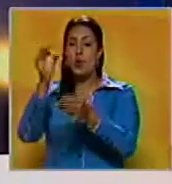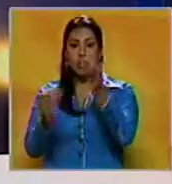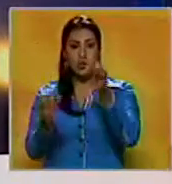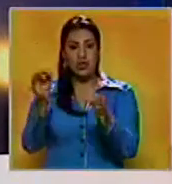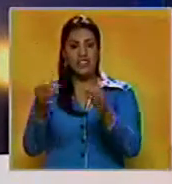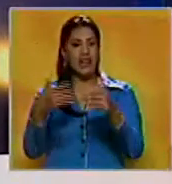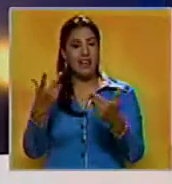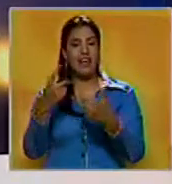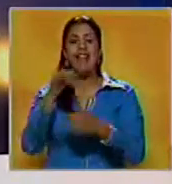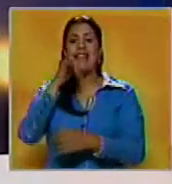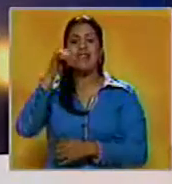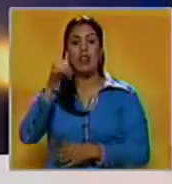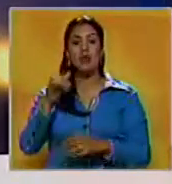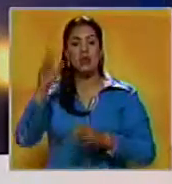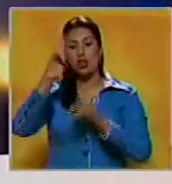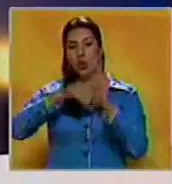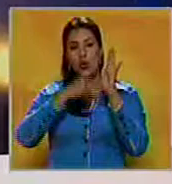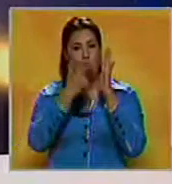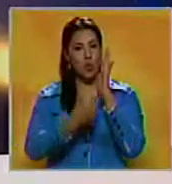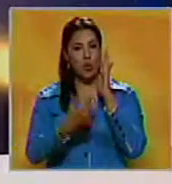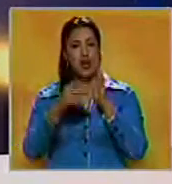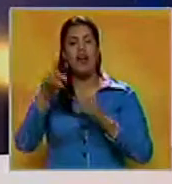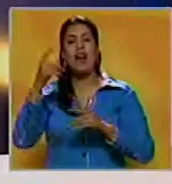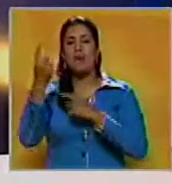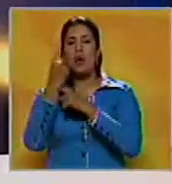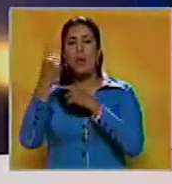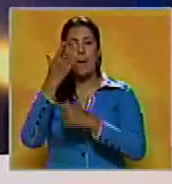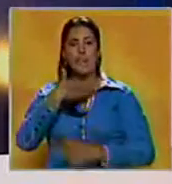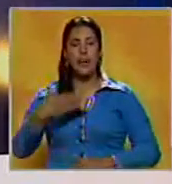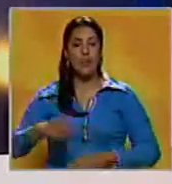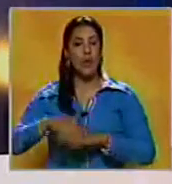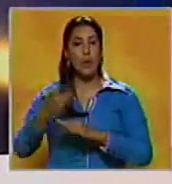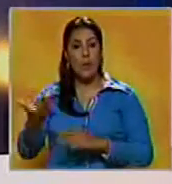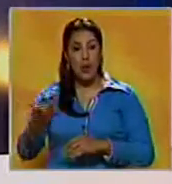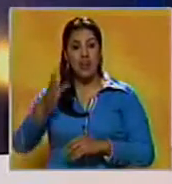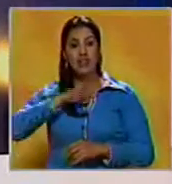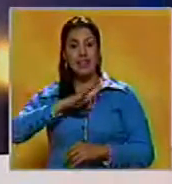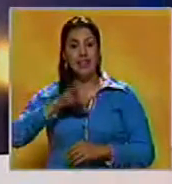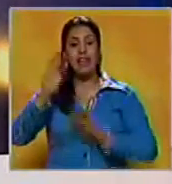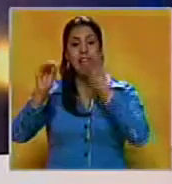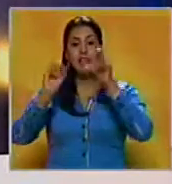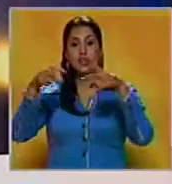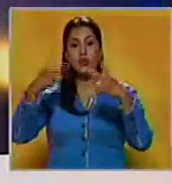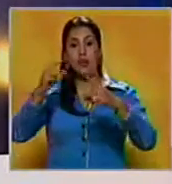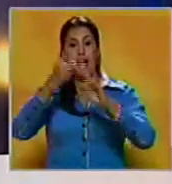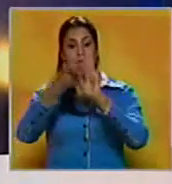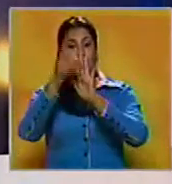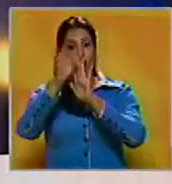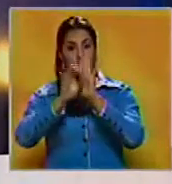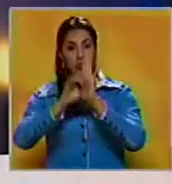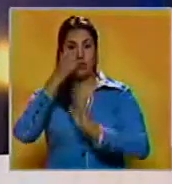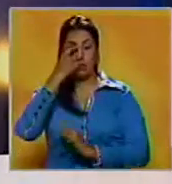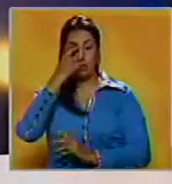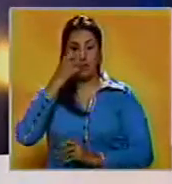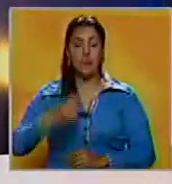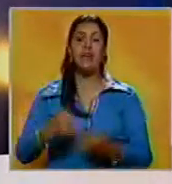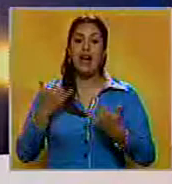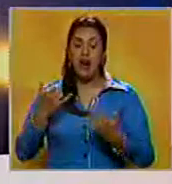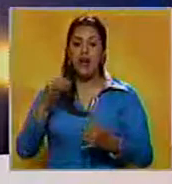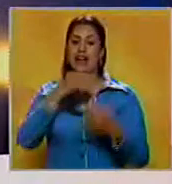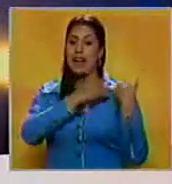Supremo de Justicia una demanda de nulidad de los decretos presidenciales por medio de los cuales se convoca a una Asamblea Nacional Constituyente.